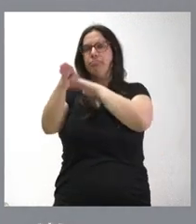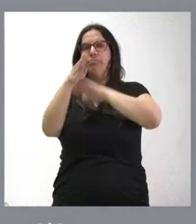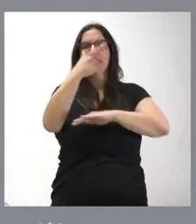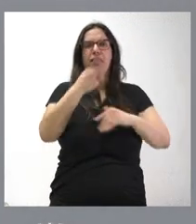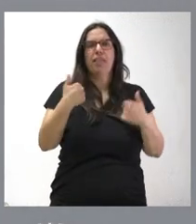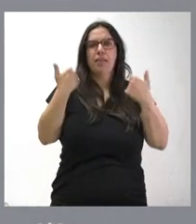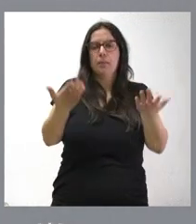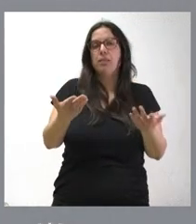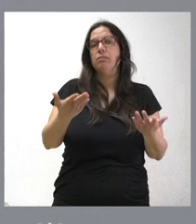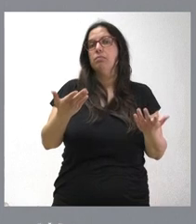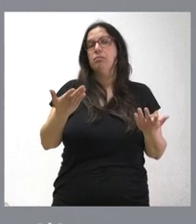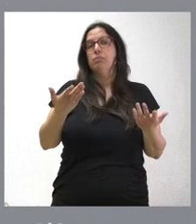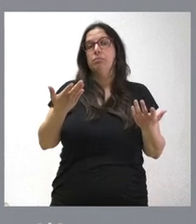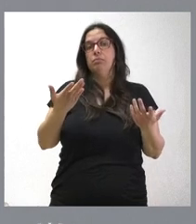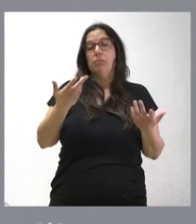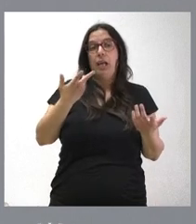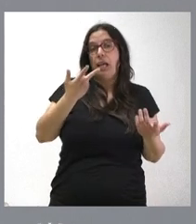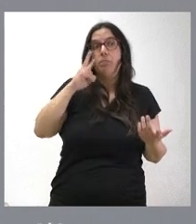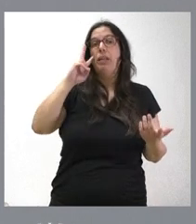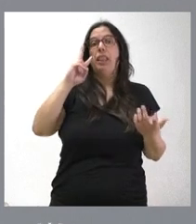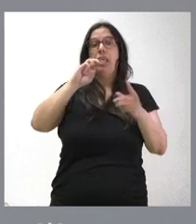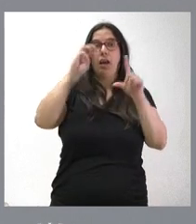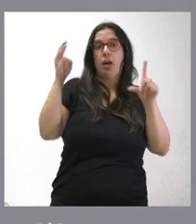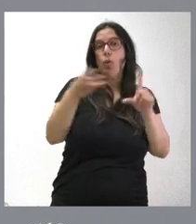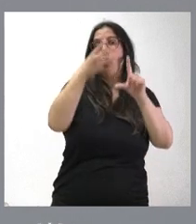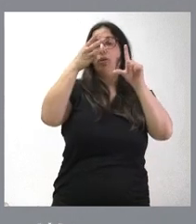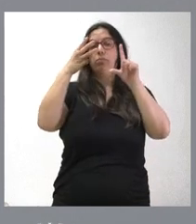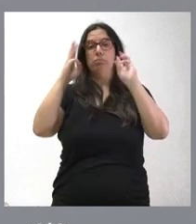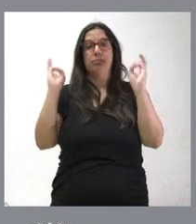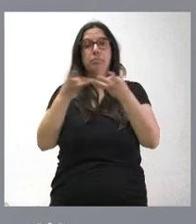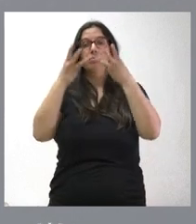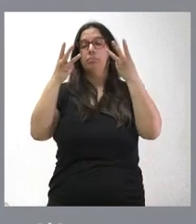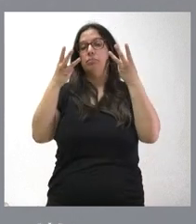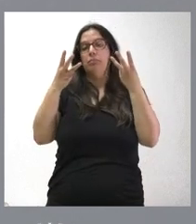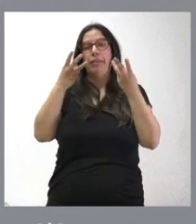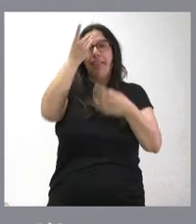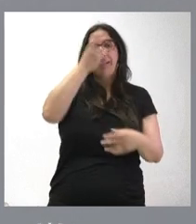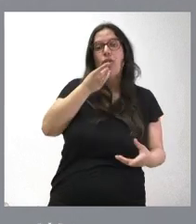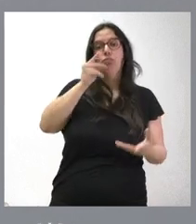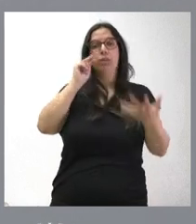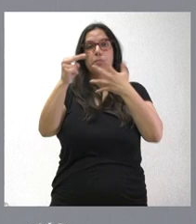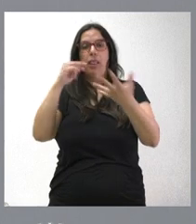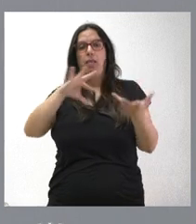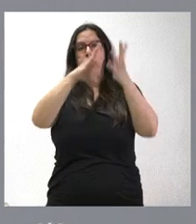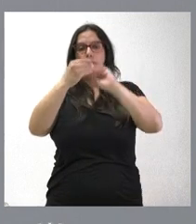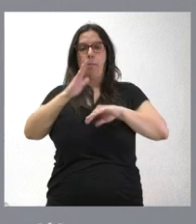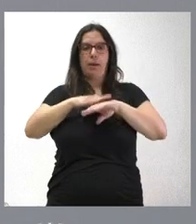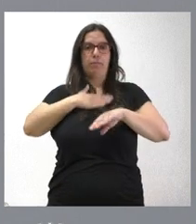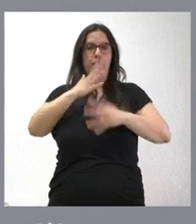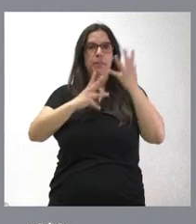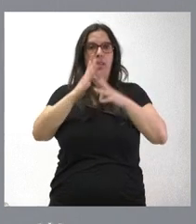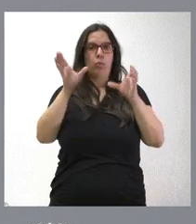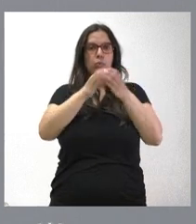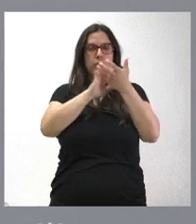la experiencia de Internet y web y de formación y transparencia en la Administración Autonómica. La Junta